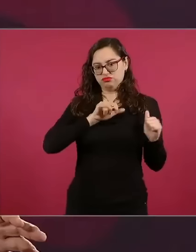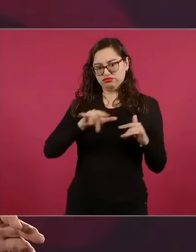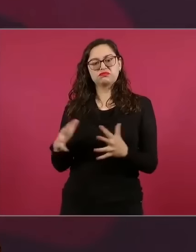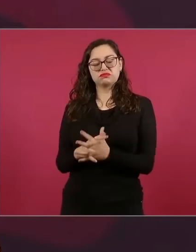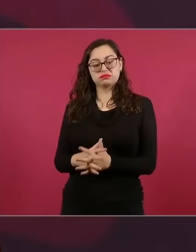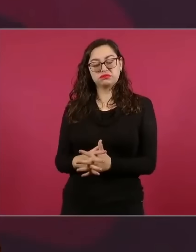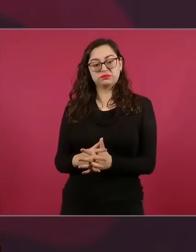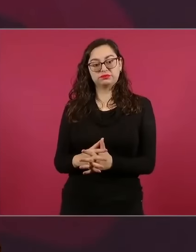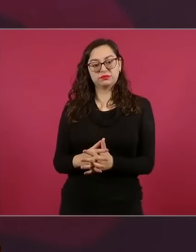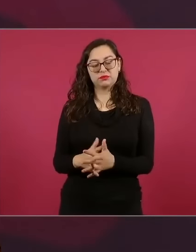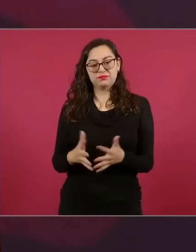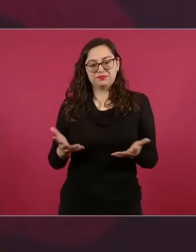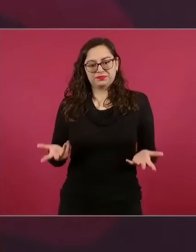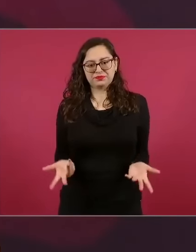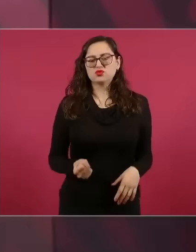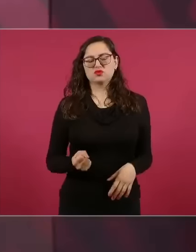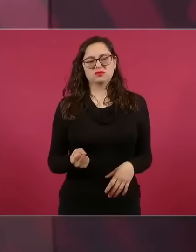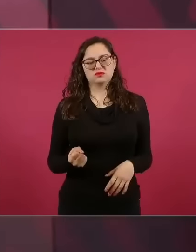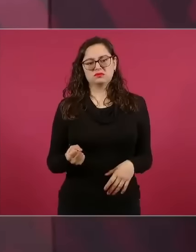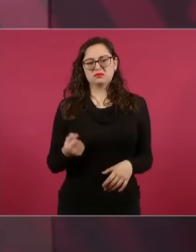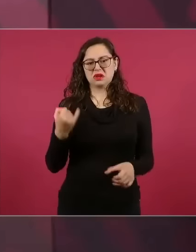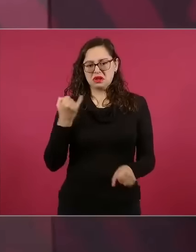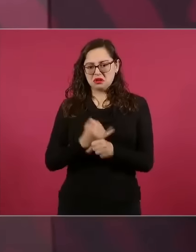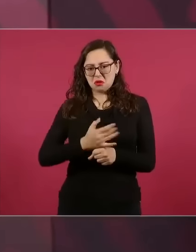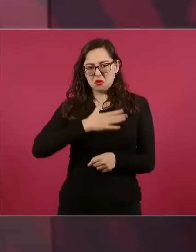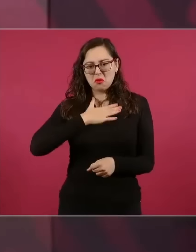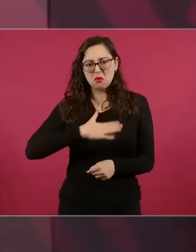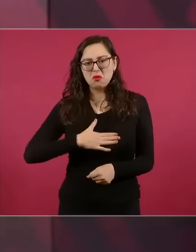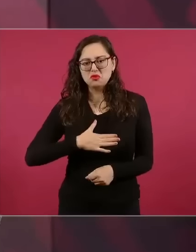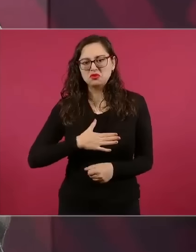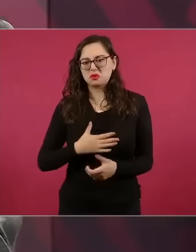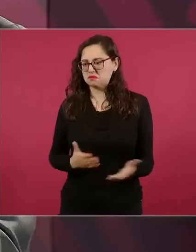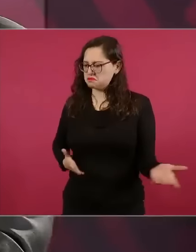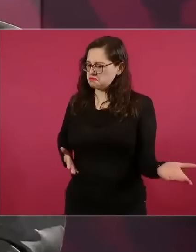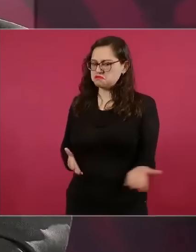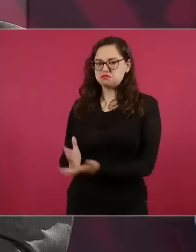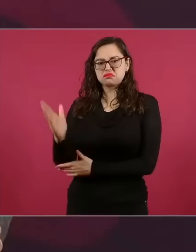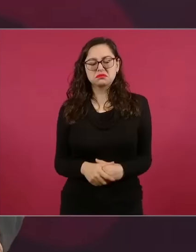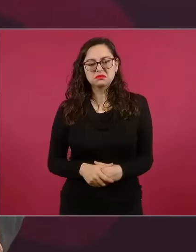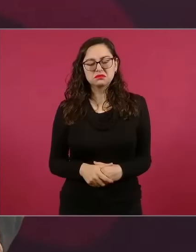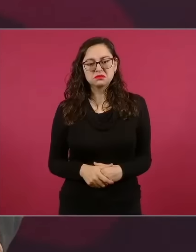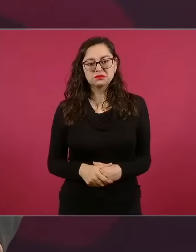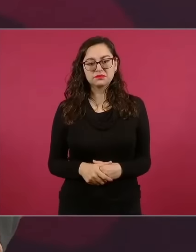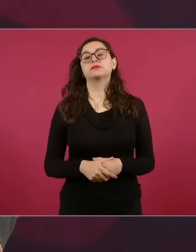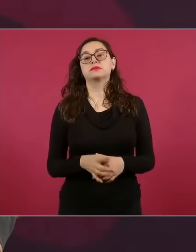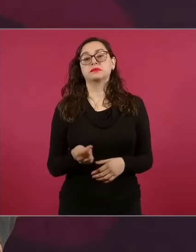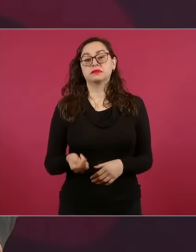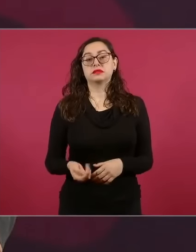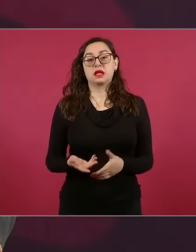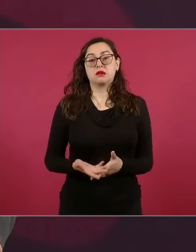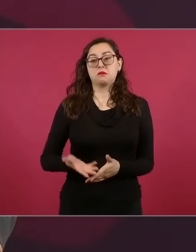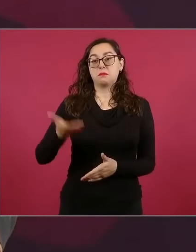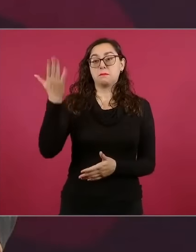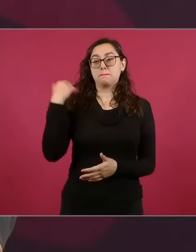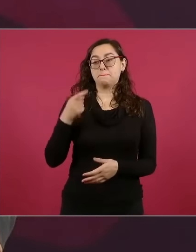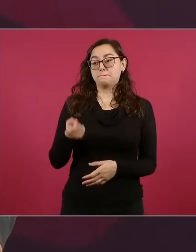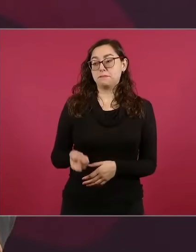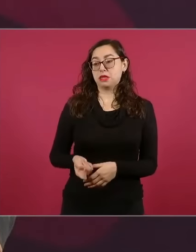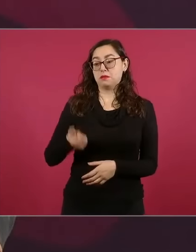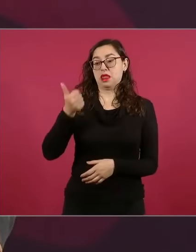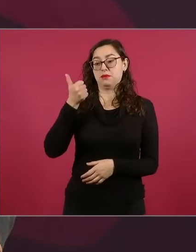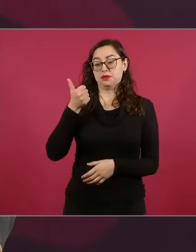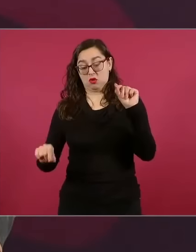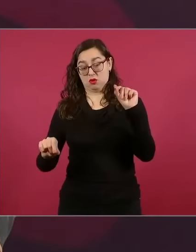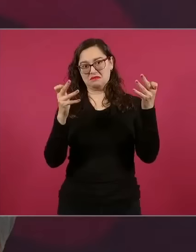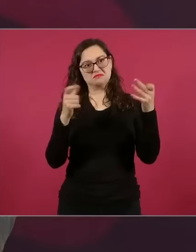injusta, en forma prepotente. La primera vez fue un zarpazo que nos dejó sin la mitad de